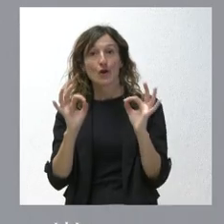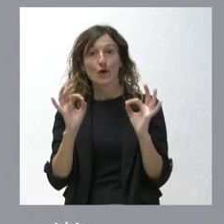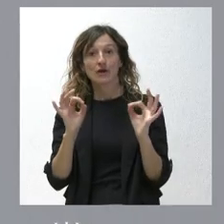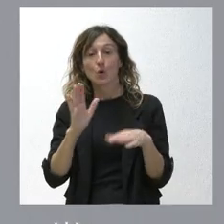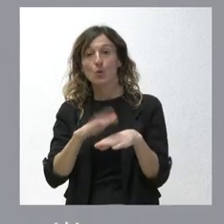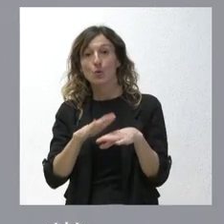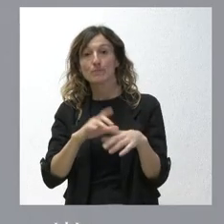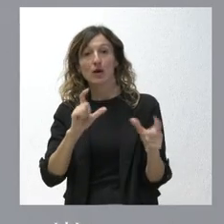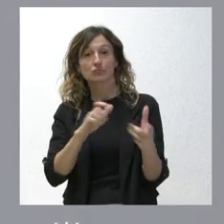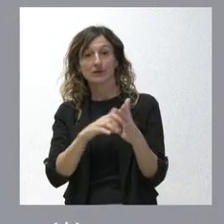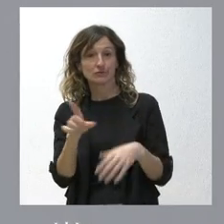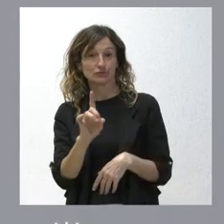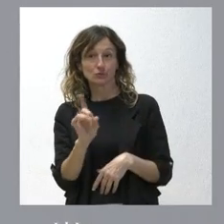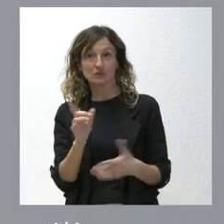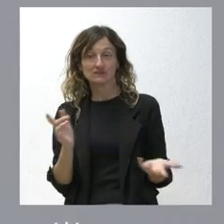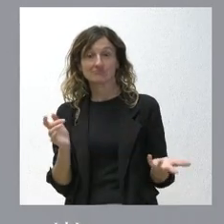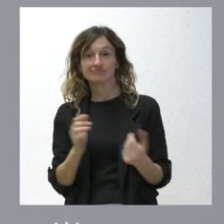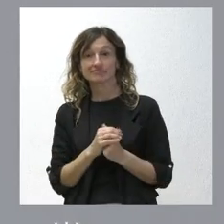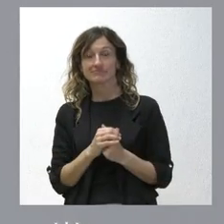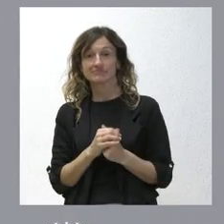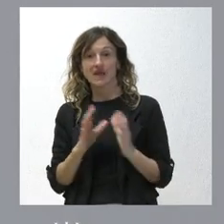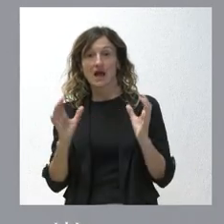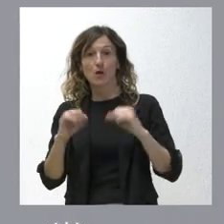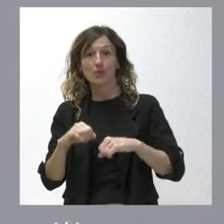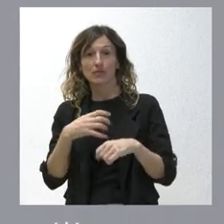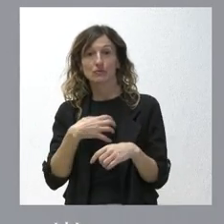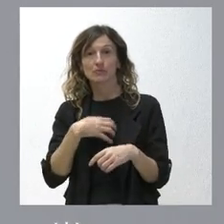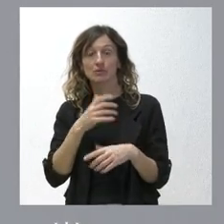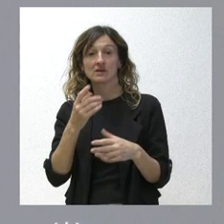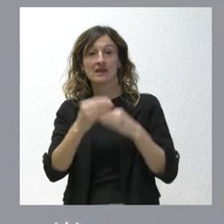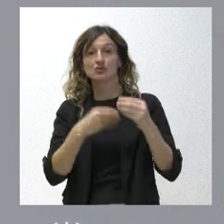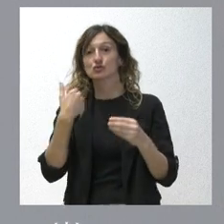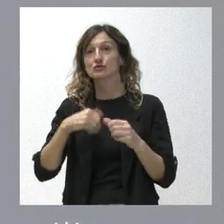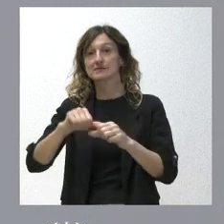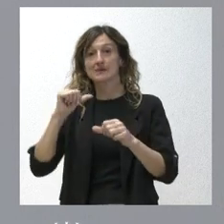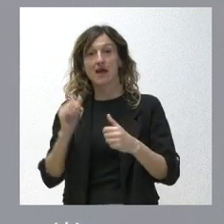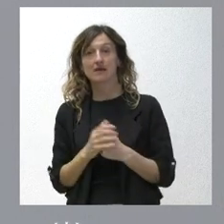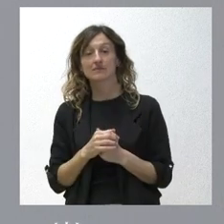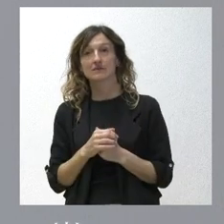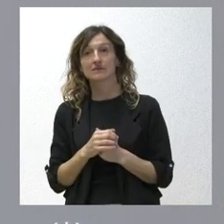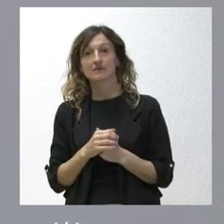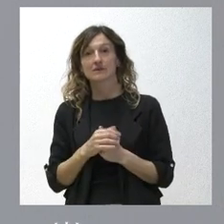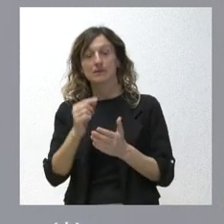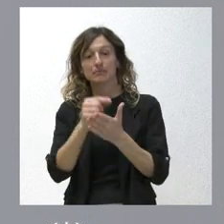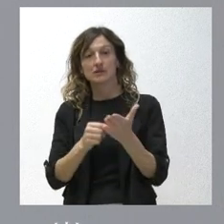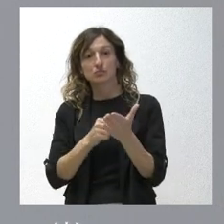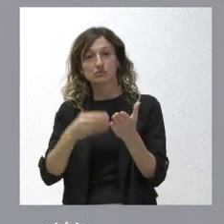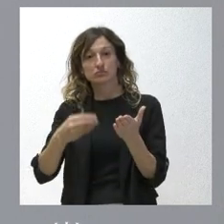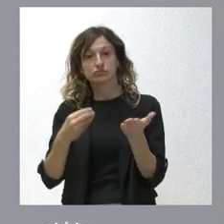culpa de la Junta de Castilla aunque mañana no haya un acuerdo con esos partidos políticos porque nosotros hemos hecho lo que teníamos que hacer presentar un buen presupuesto